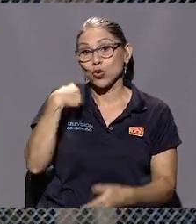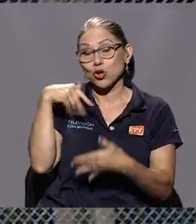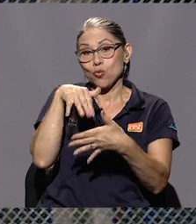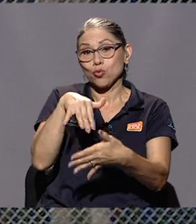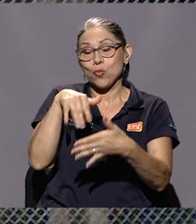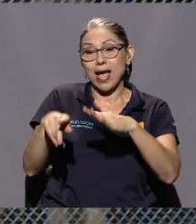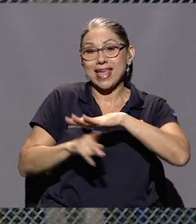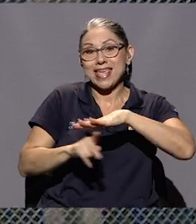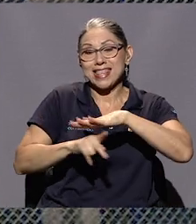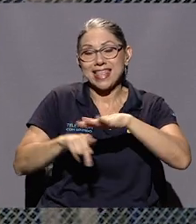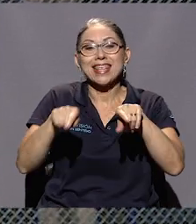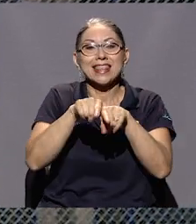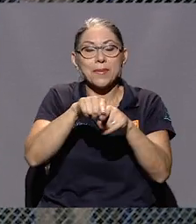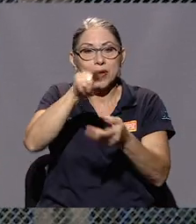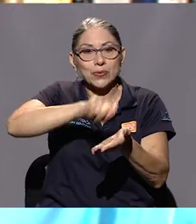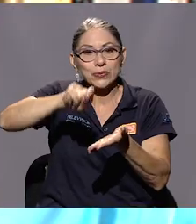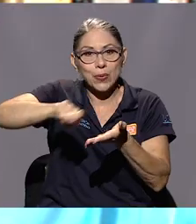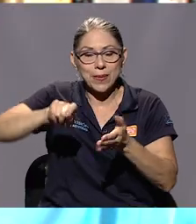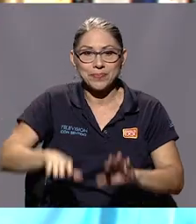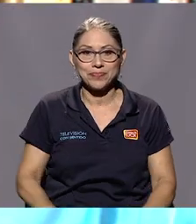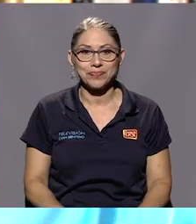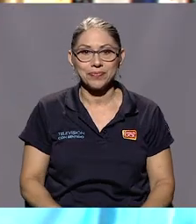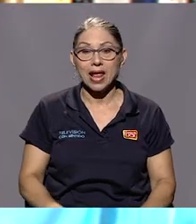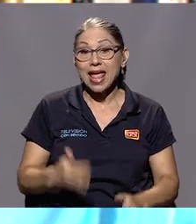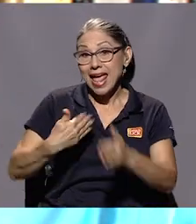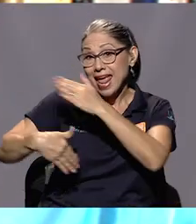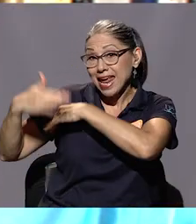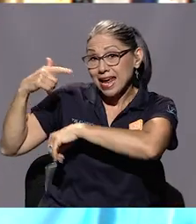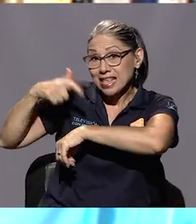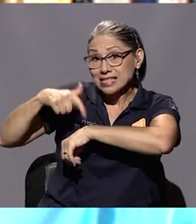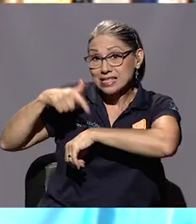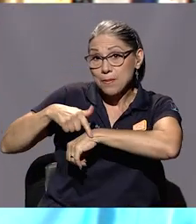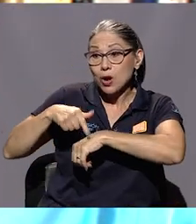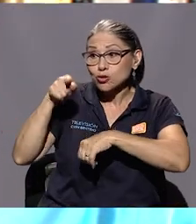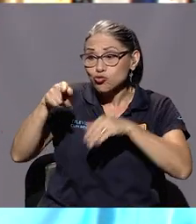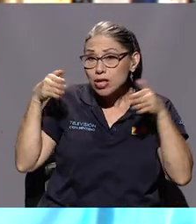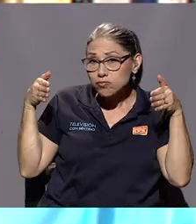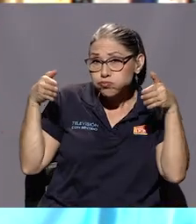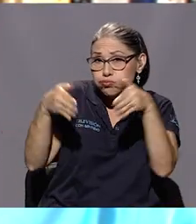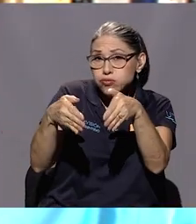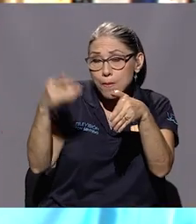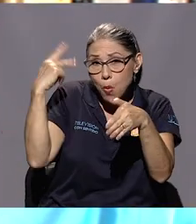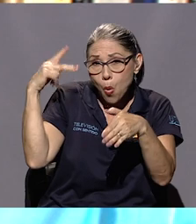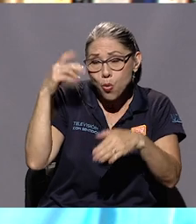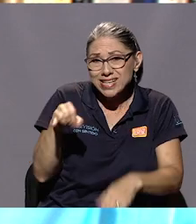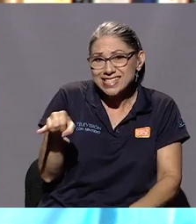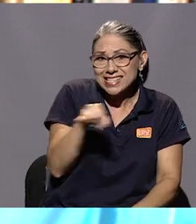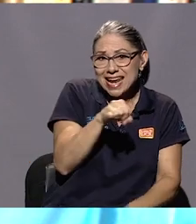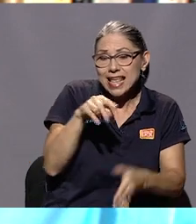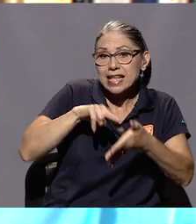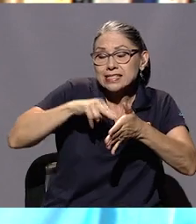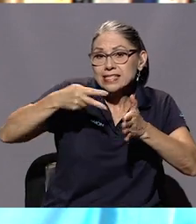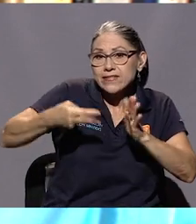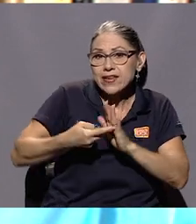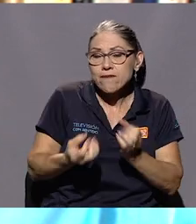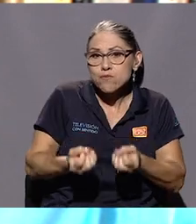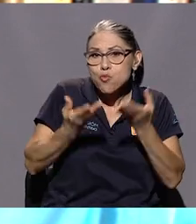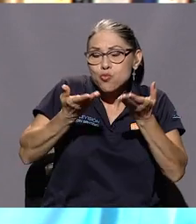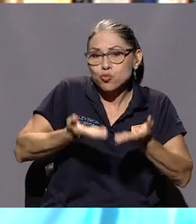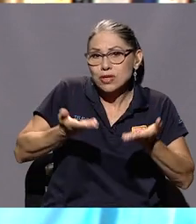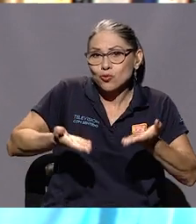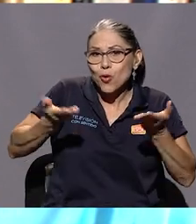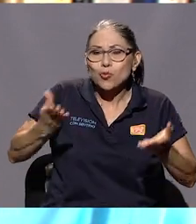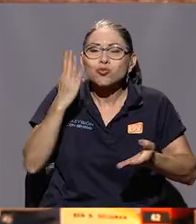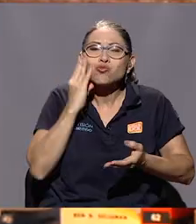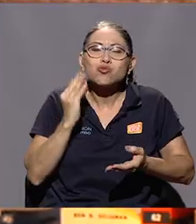el kinder y la primaria. En esas épocas, Doña Patricia, militar en la izquierda significaban muchas cosas